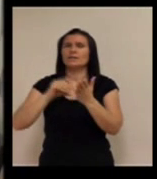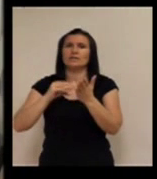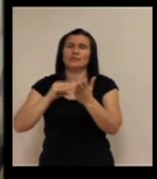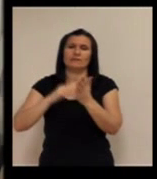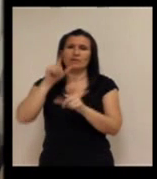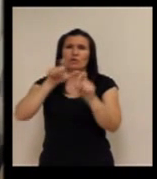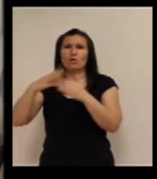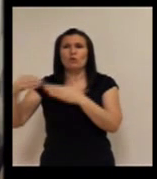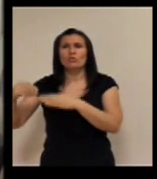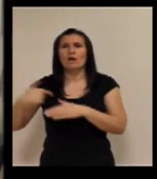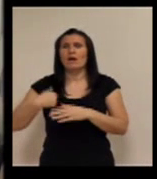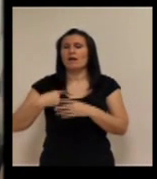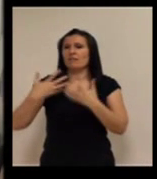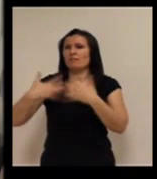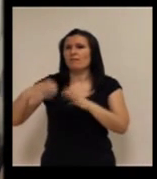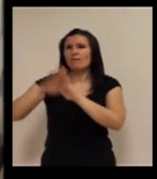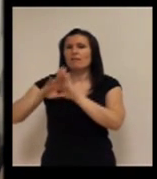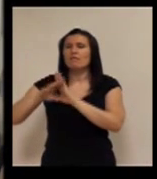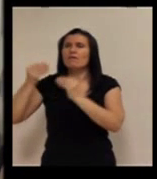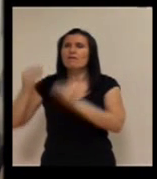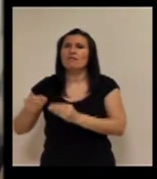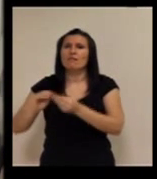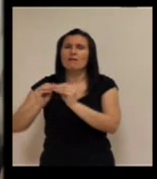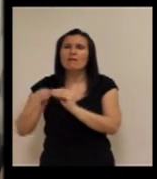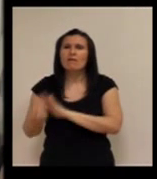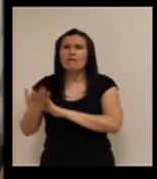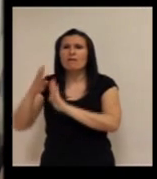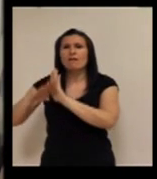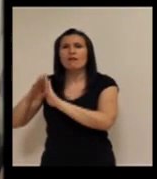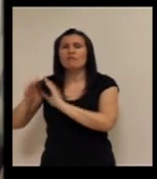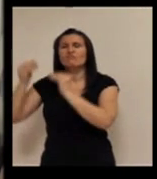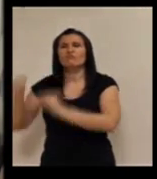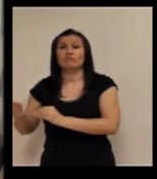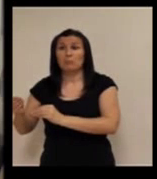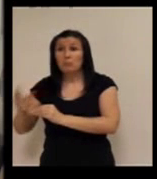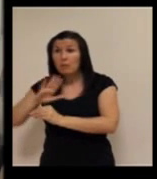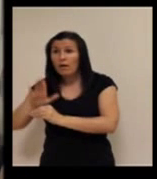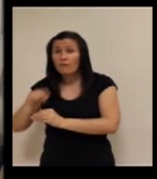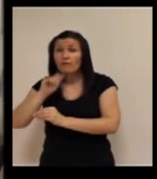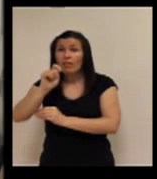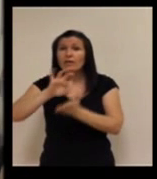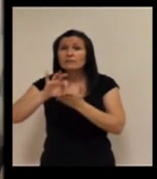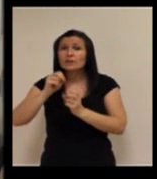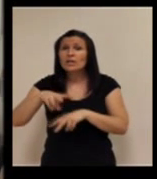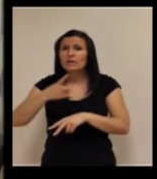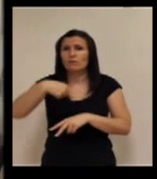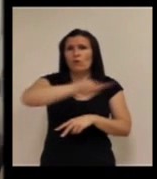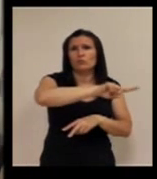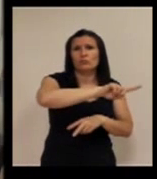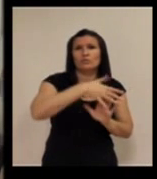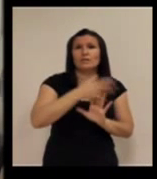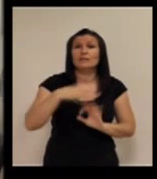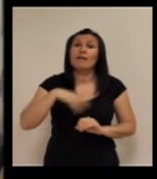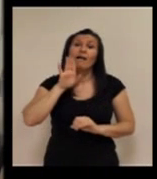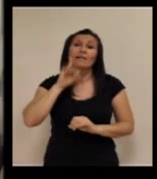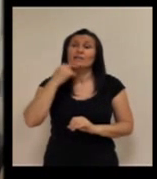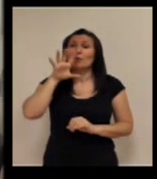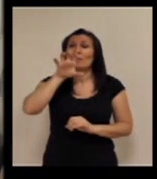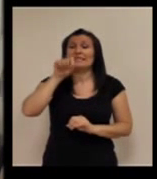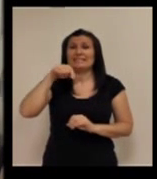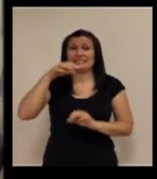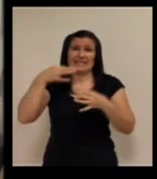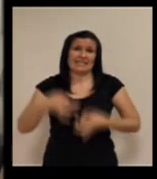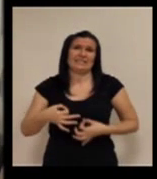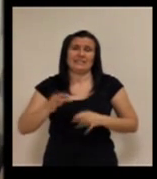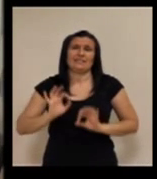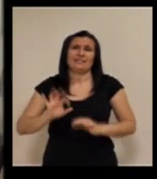40.000 usuarios ¡buah! que desarrolladores tenemos pero sé que soportarlo luego y los que estén detrás sois vosotros titular pues este sí es país